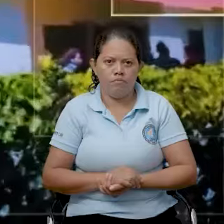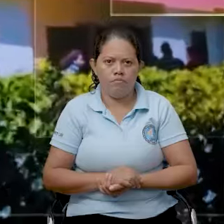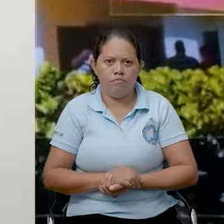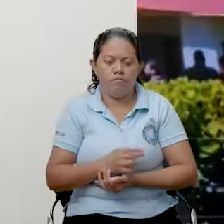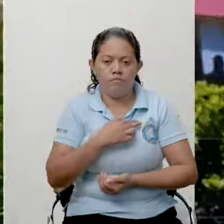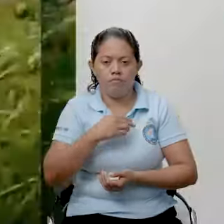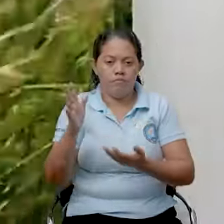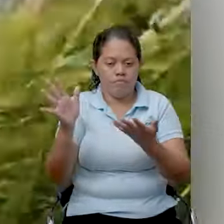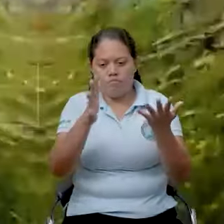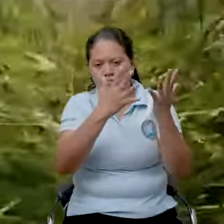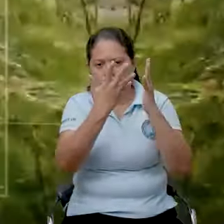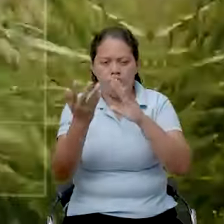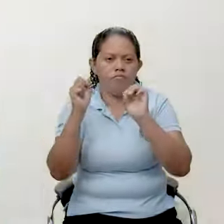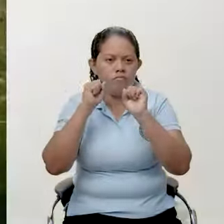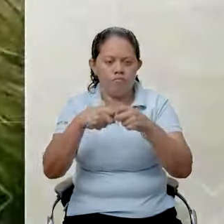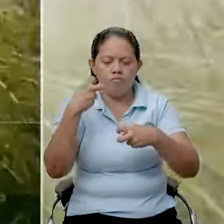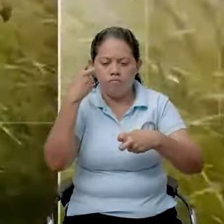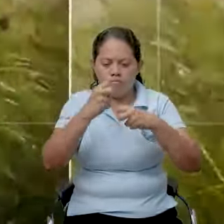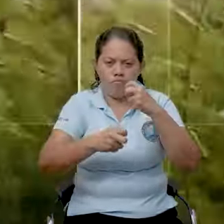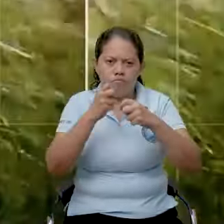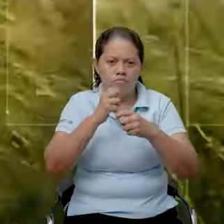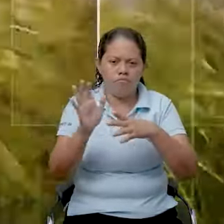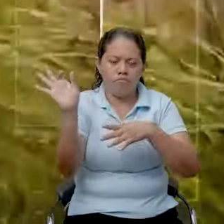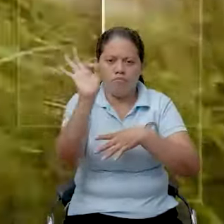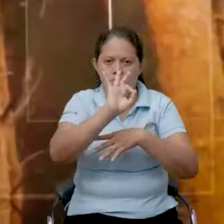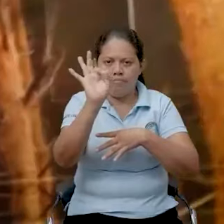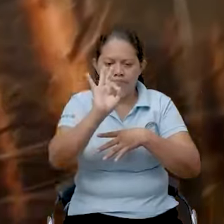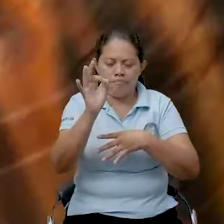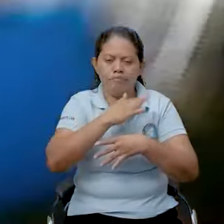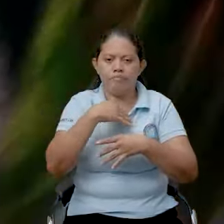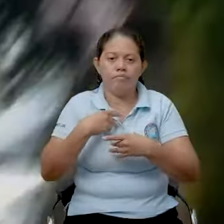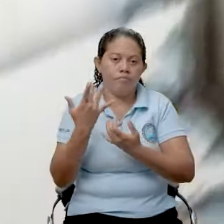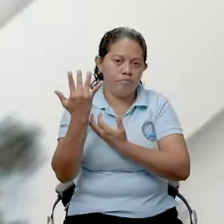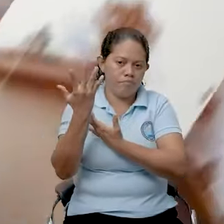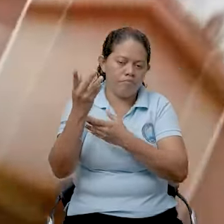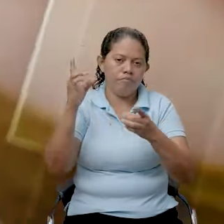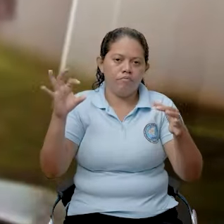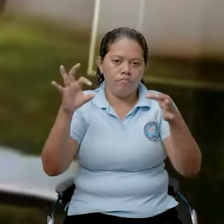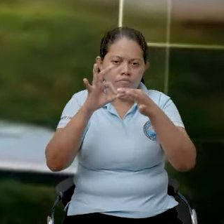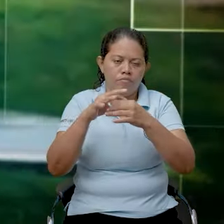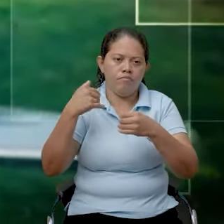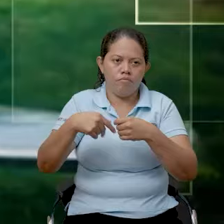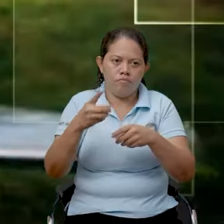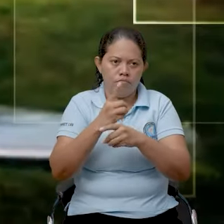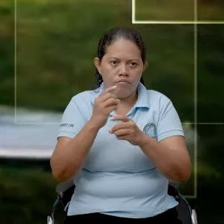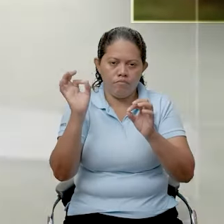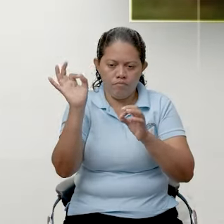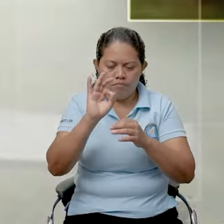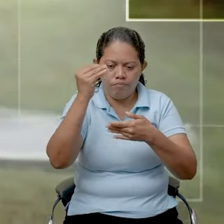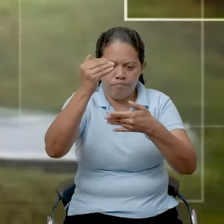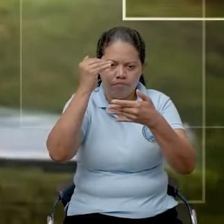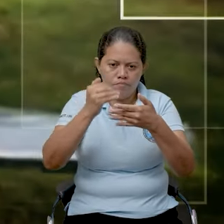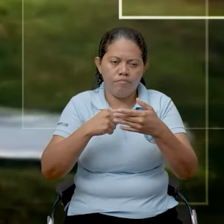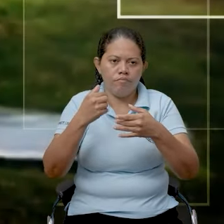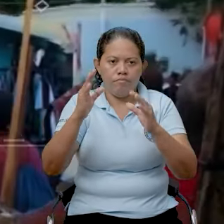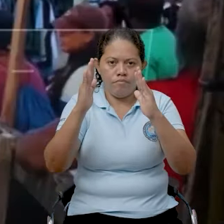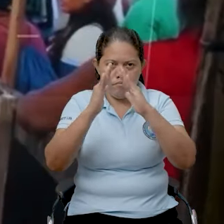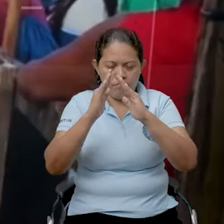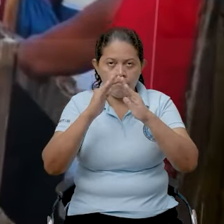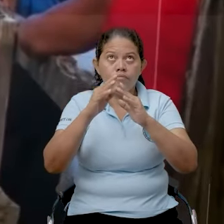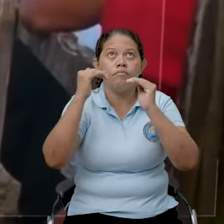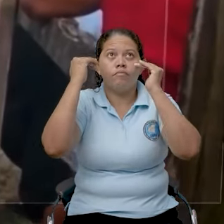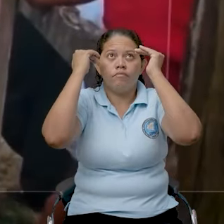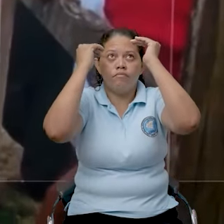Los vientos pueden afectarnos de diferentes maneras. Prepararnos juntos es nuestra mejor opción. En casa,